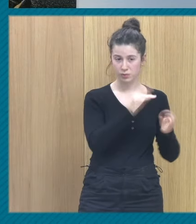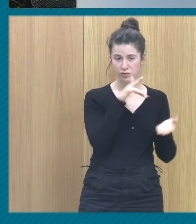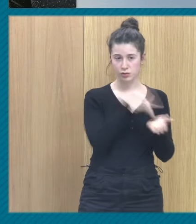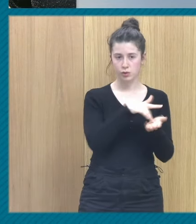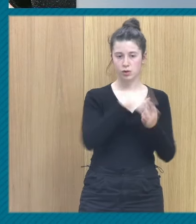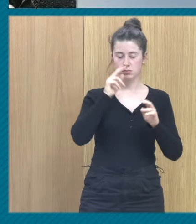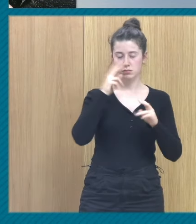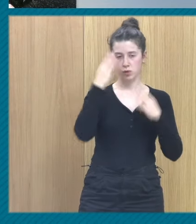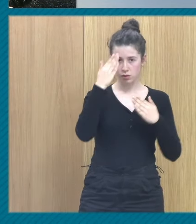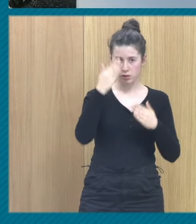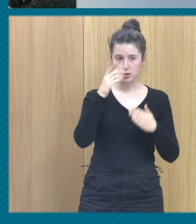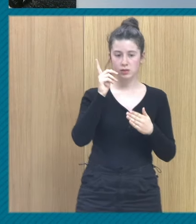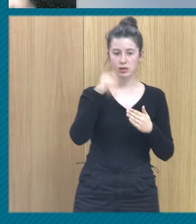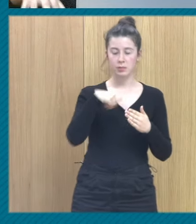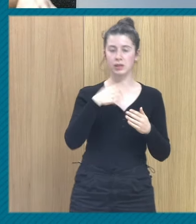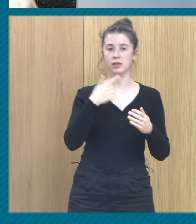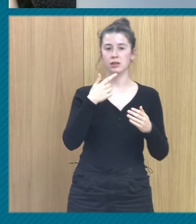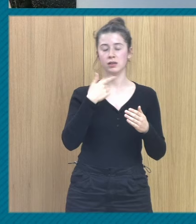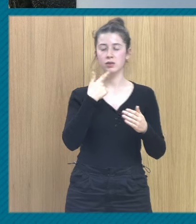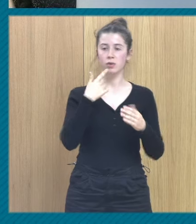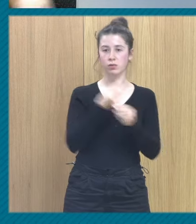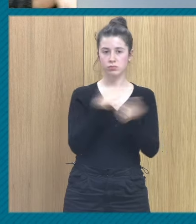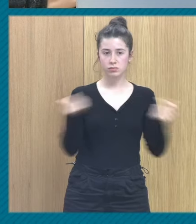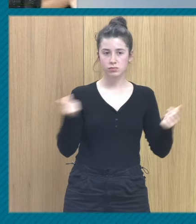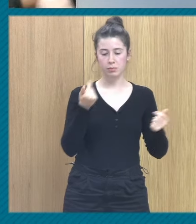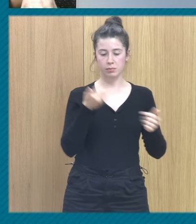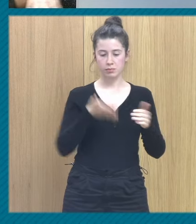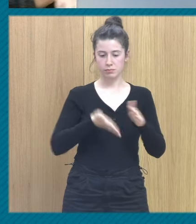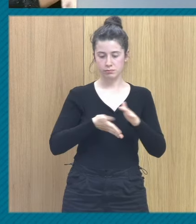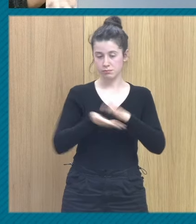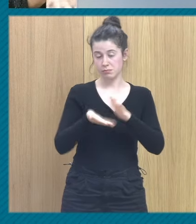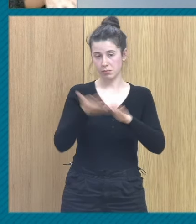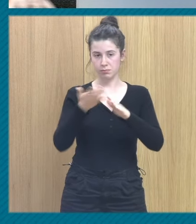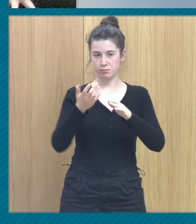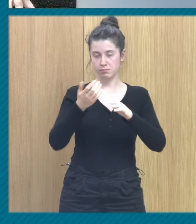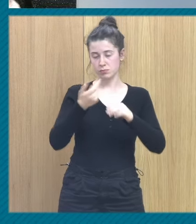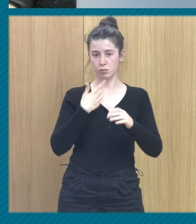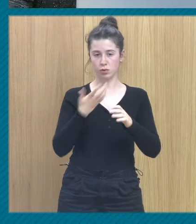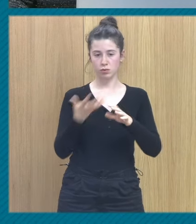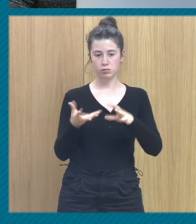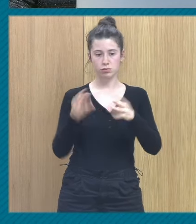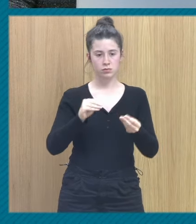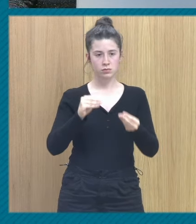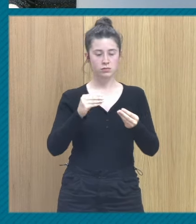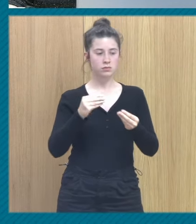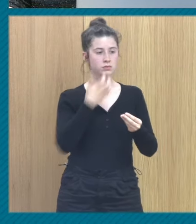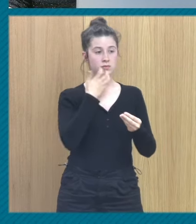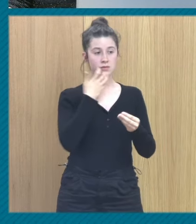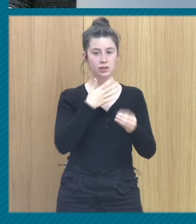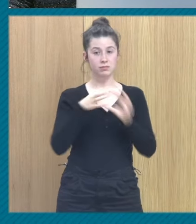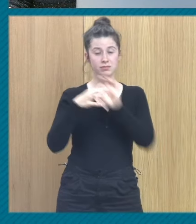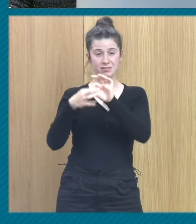deshagamos para que puedas seguir adelante. Y si quieres mantener el vínculo, adelante. Yo no lo voy